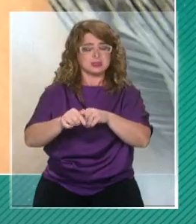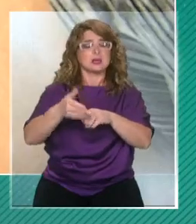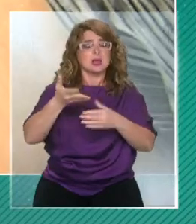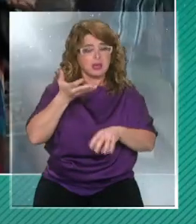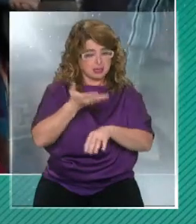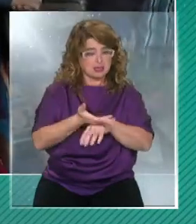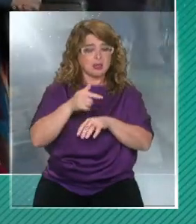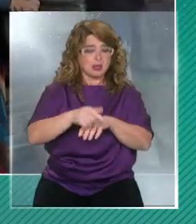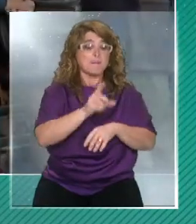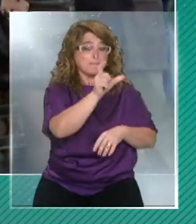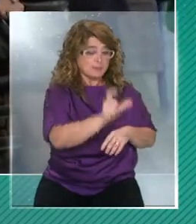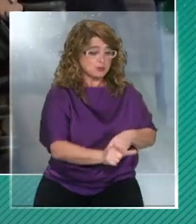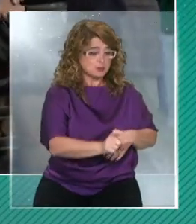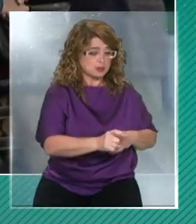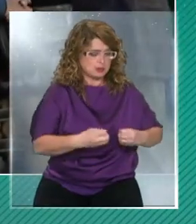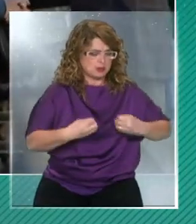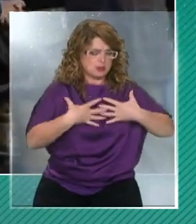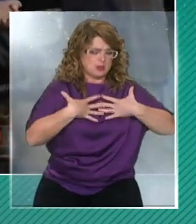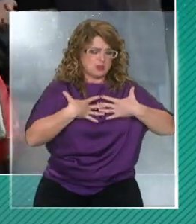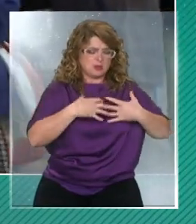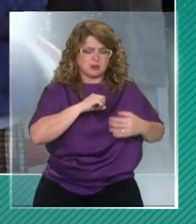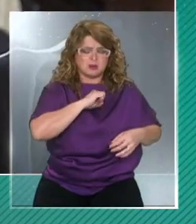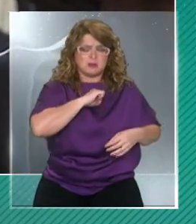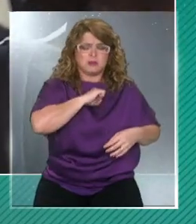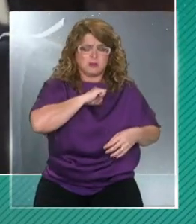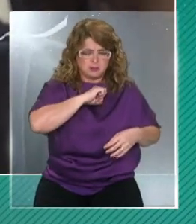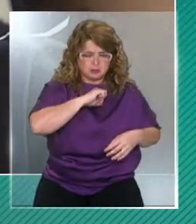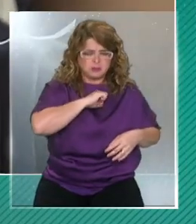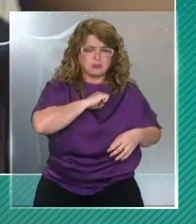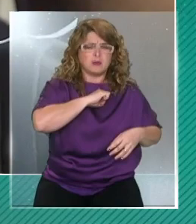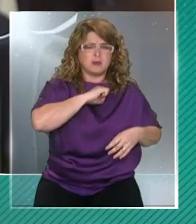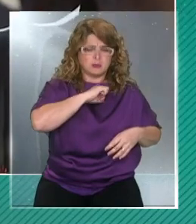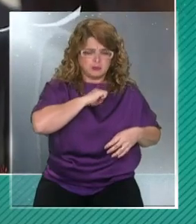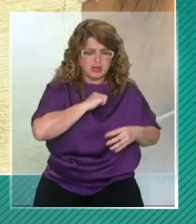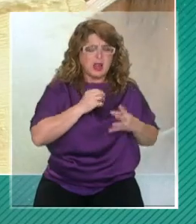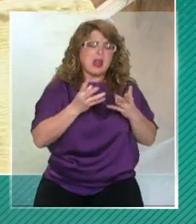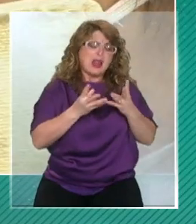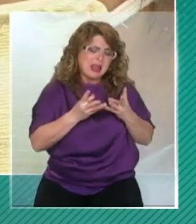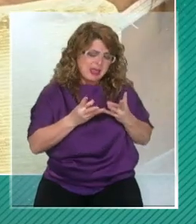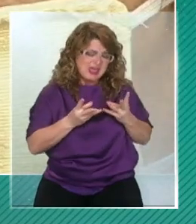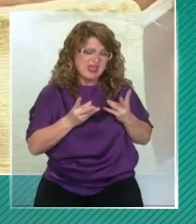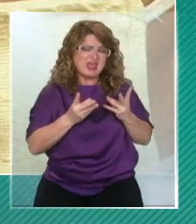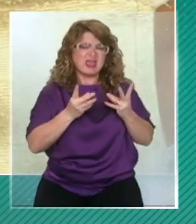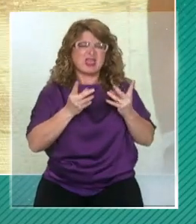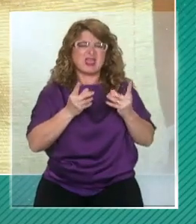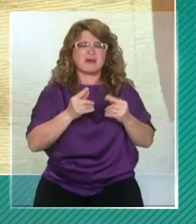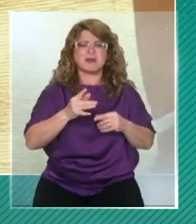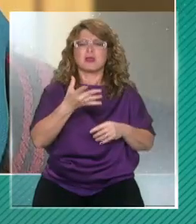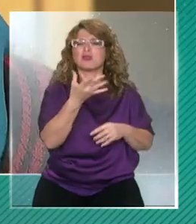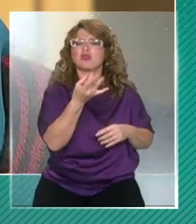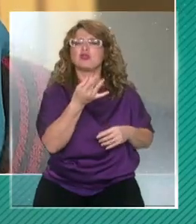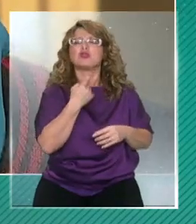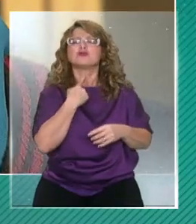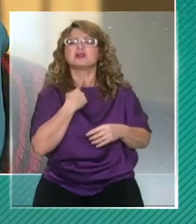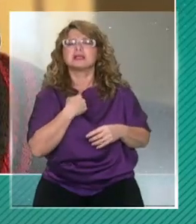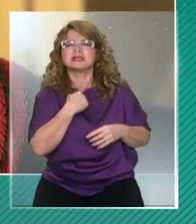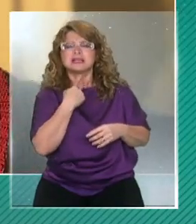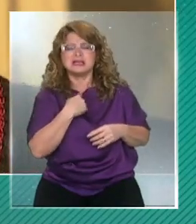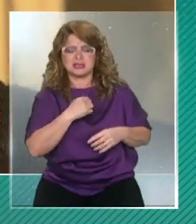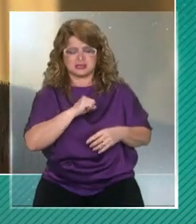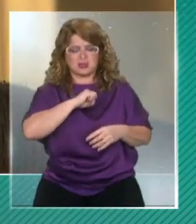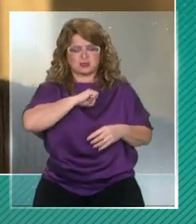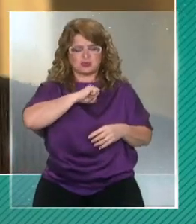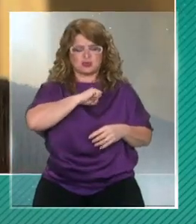si una persona comienza con síntomas respiratorios sugerentes de coronavirus pero que son síntomas leves como por ejemplo un poco de dolor de garganta, tos seca,